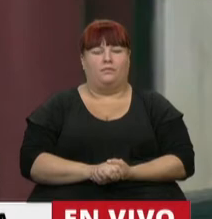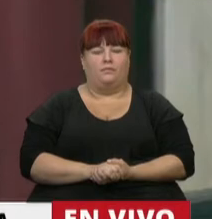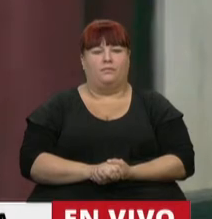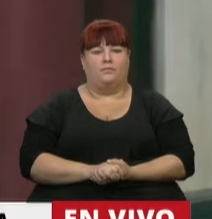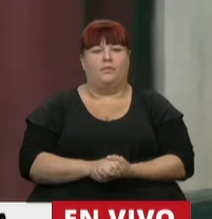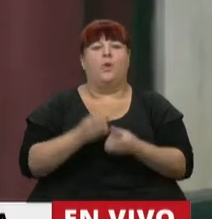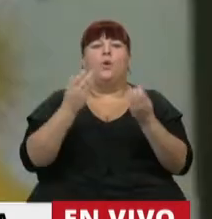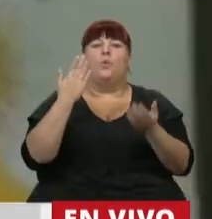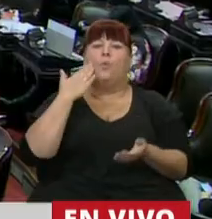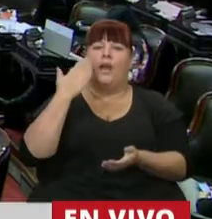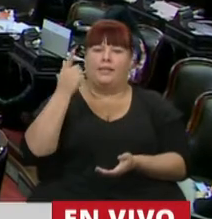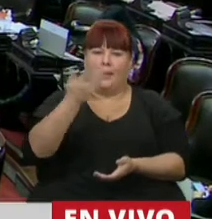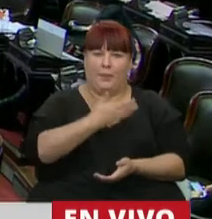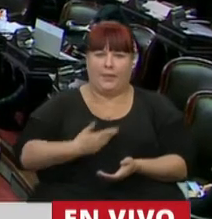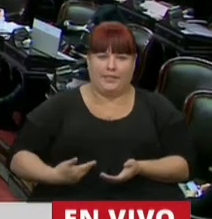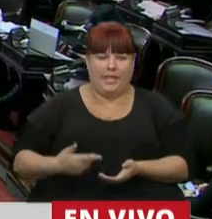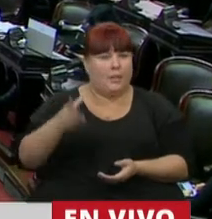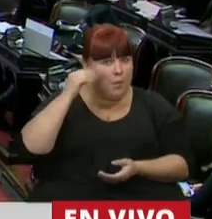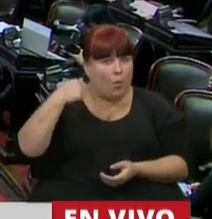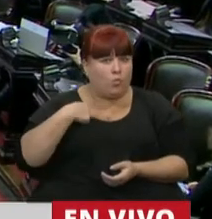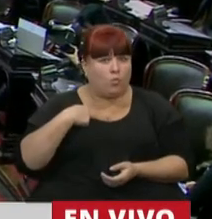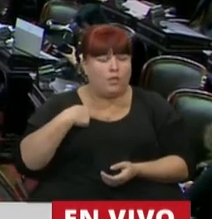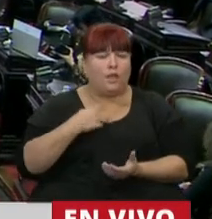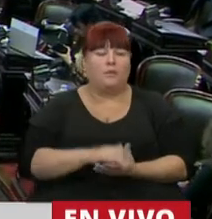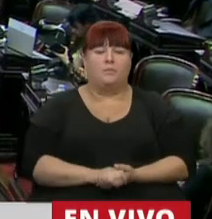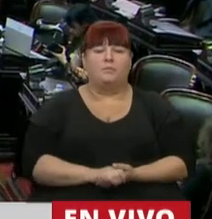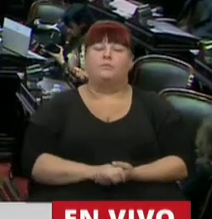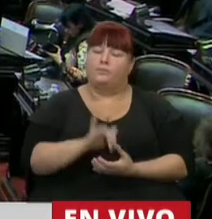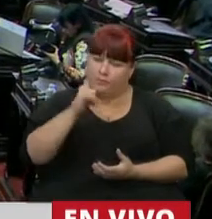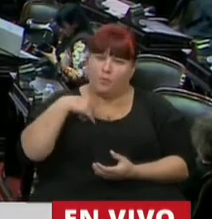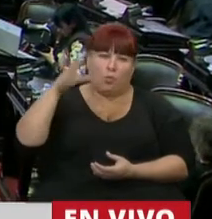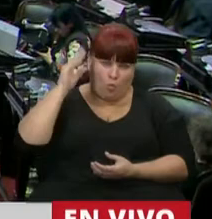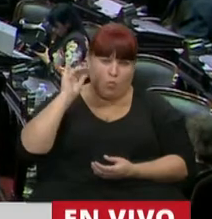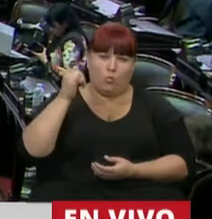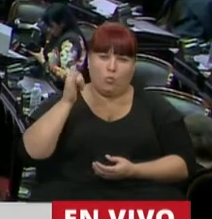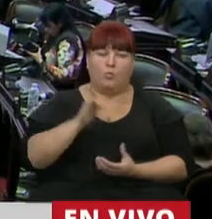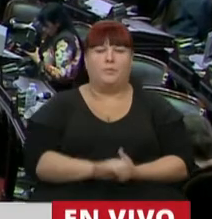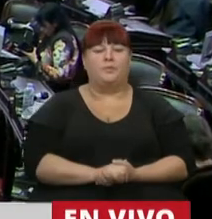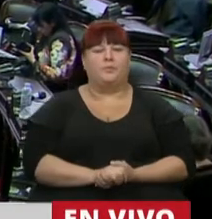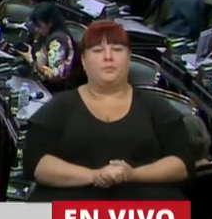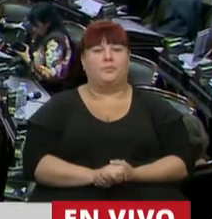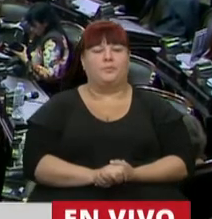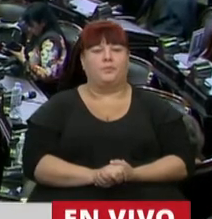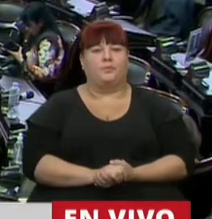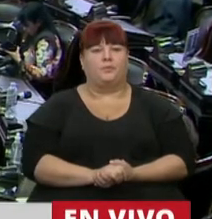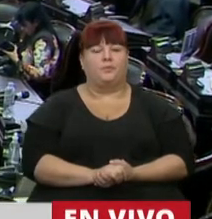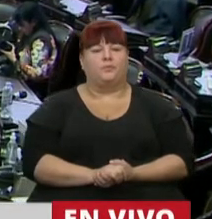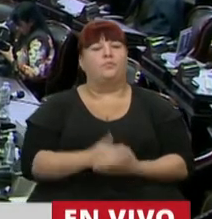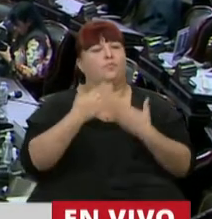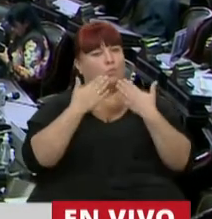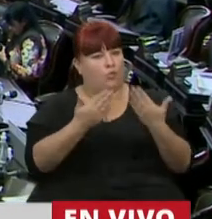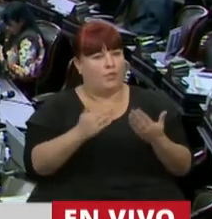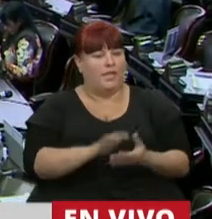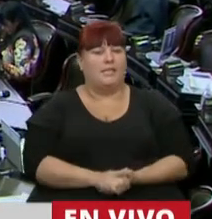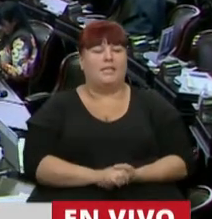Buenas tardes, señor Presidente. ¿Me escucha? La escucho, diputada. Muchas